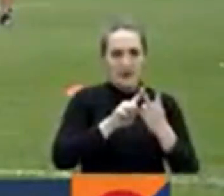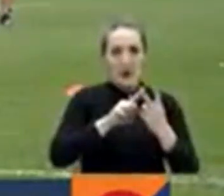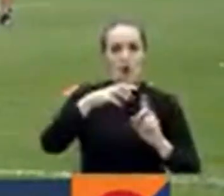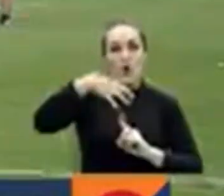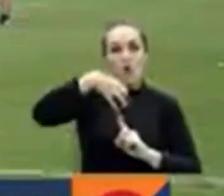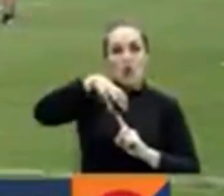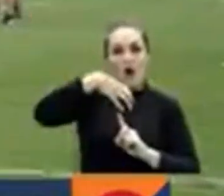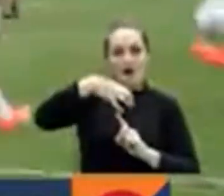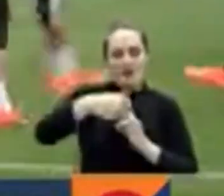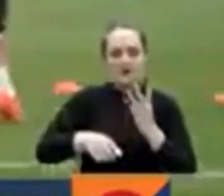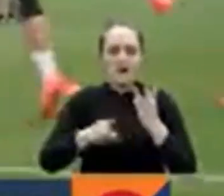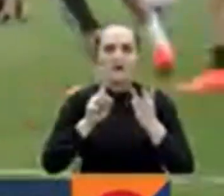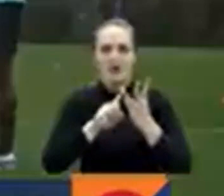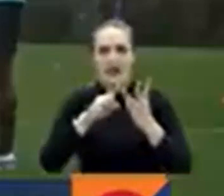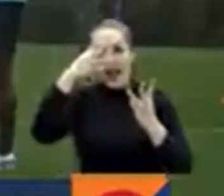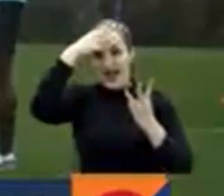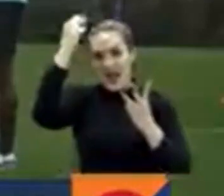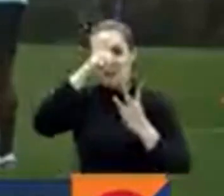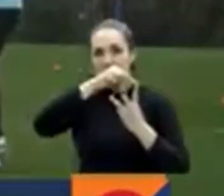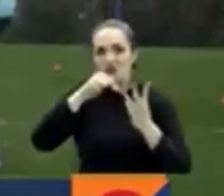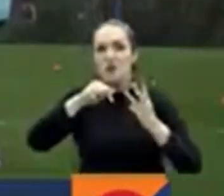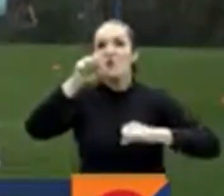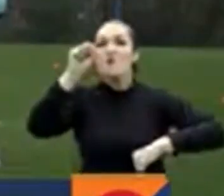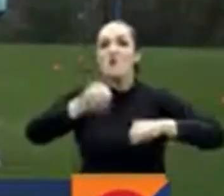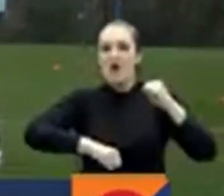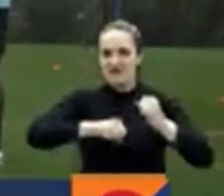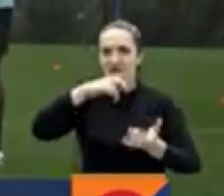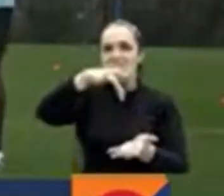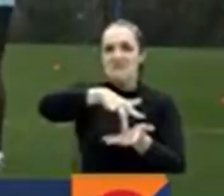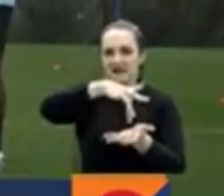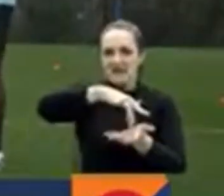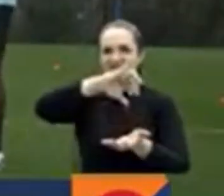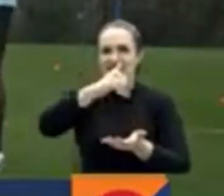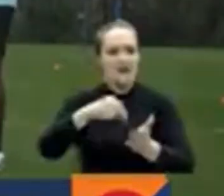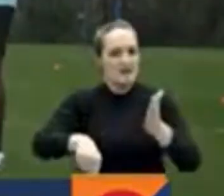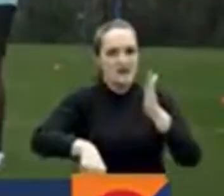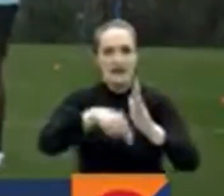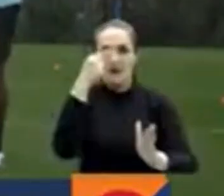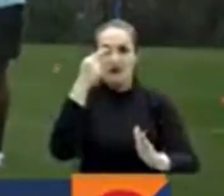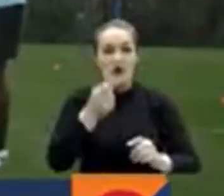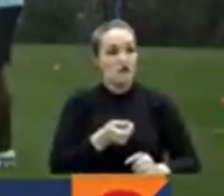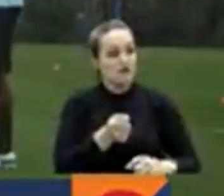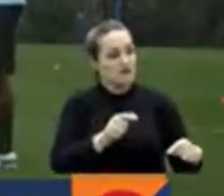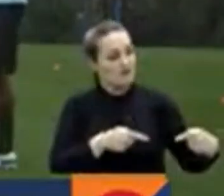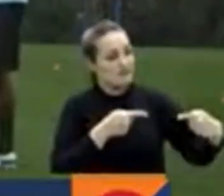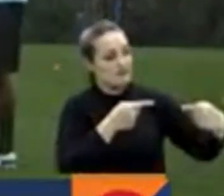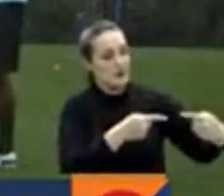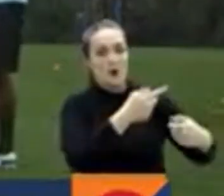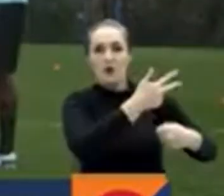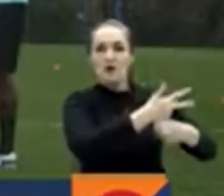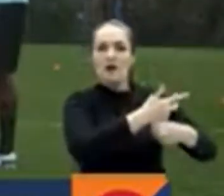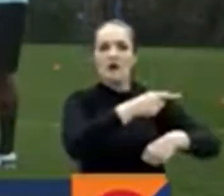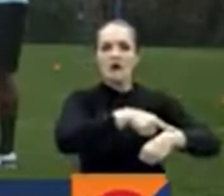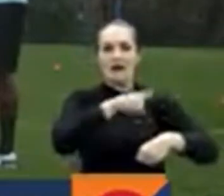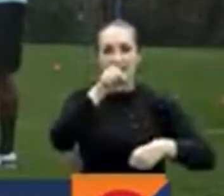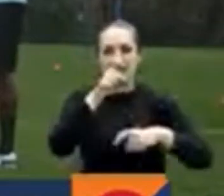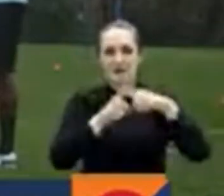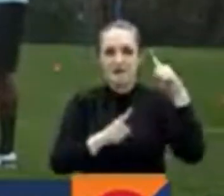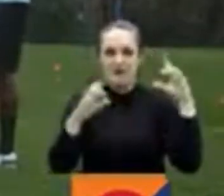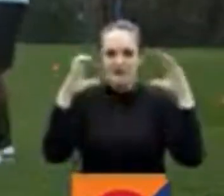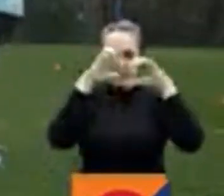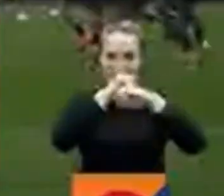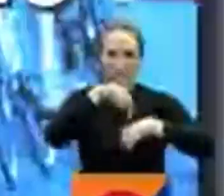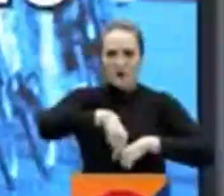serán titulares del combinado nacional ante los centroamericanos en el partido que se jugará a las seis y media hora de Colombia